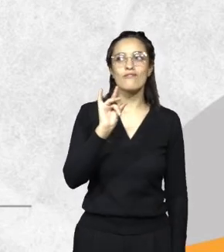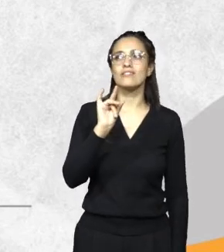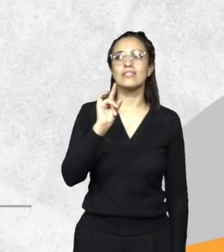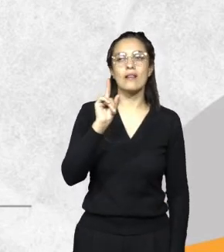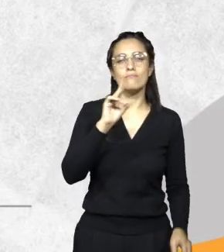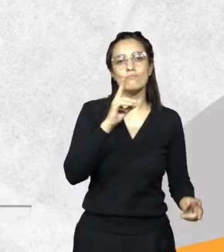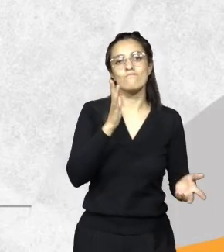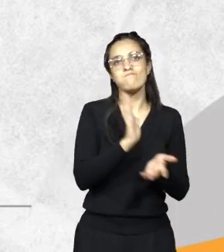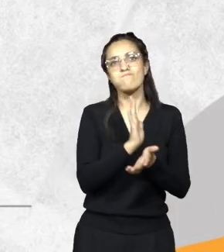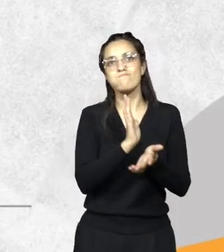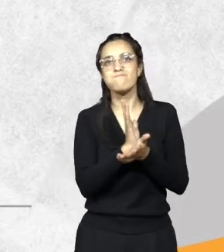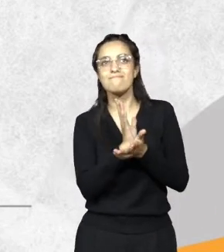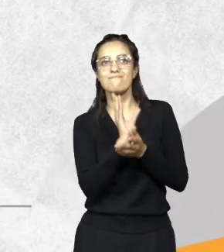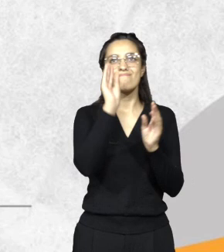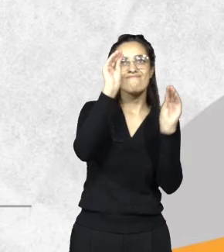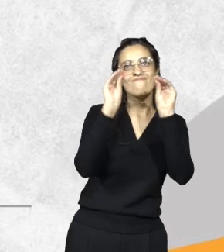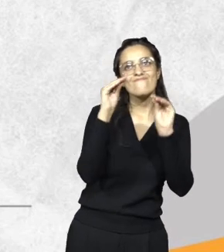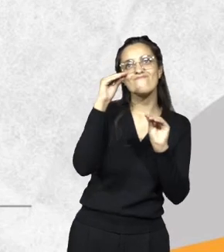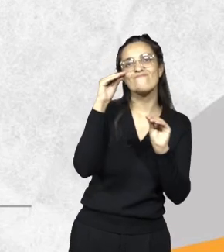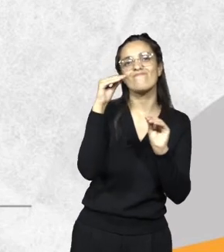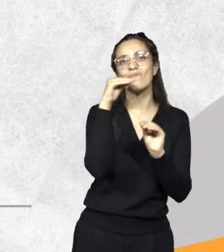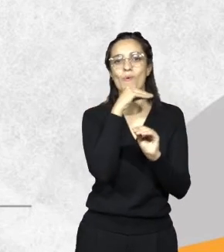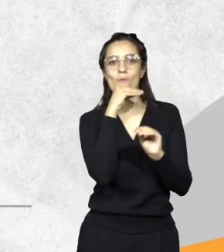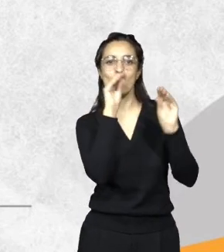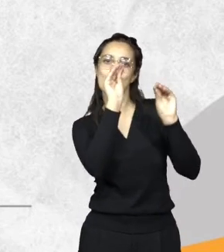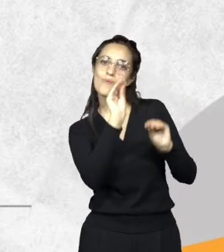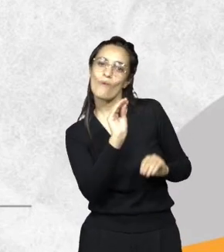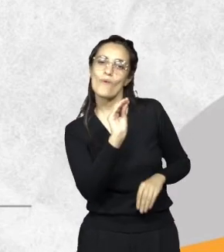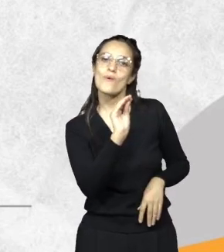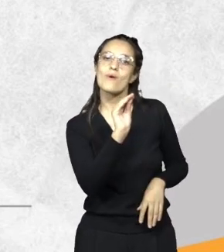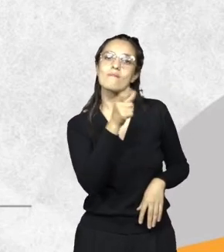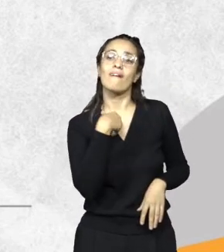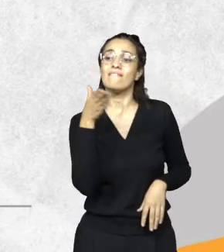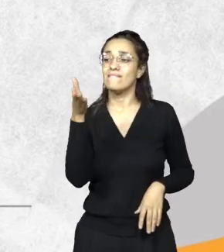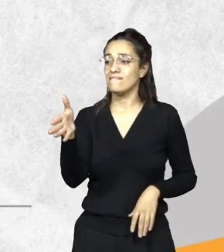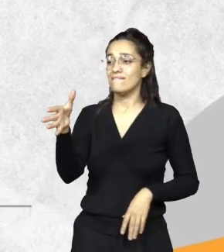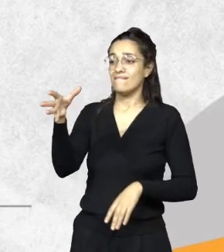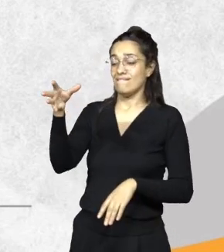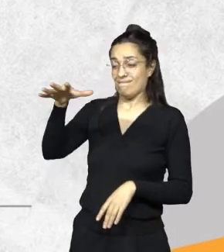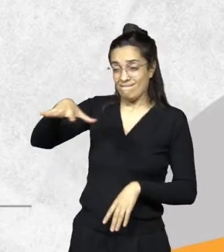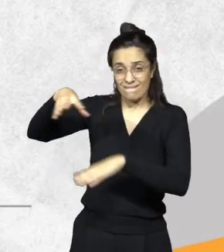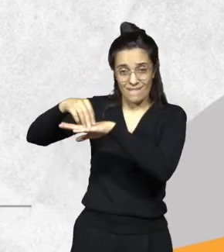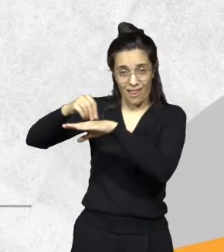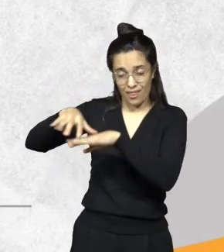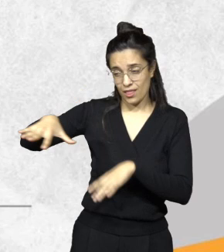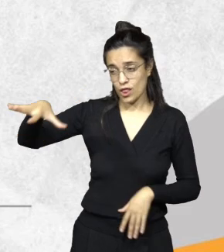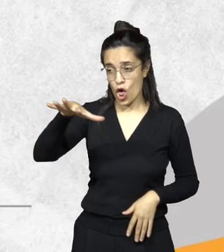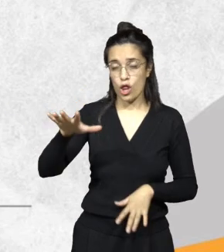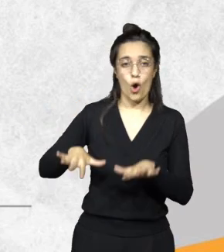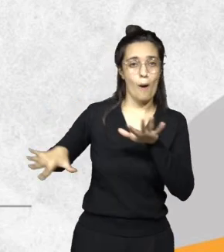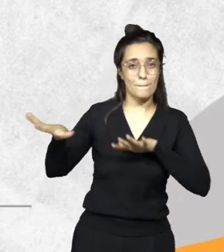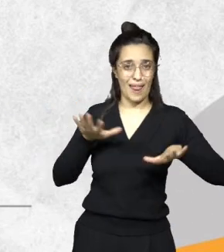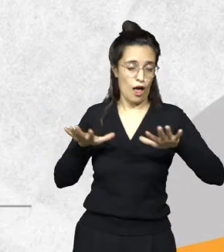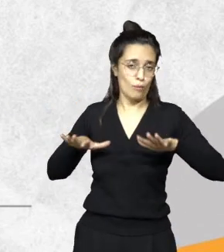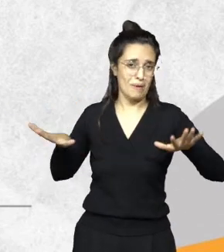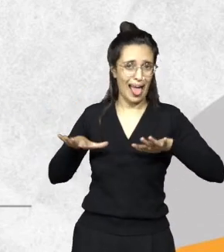imperfecto, no sé si en todas las provincias pasará lo mismo, pero cuando uno va a campo y hace el operativo, probablemente la